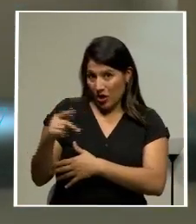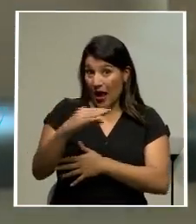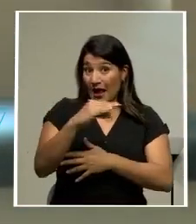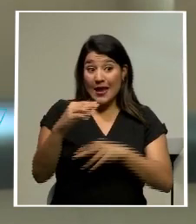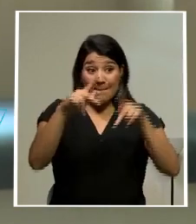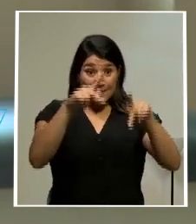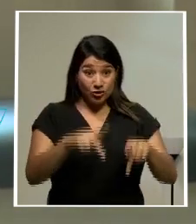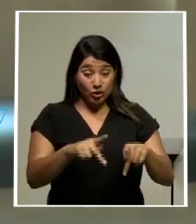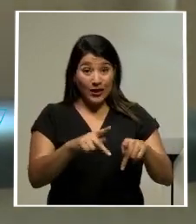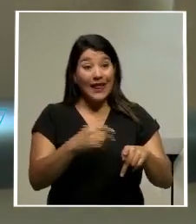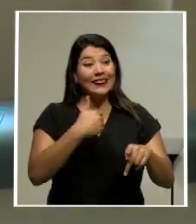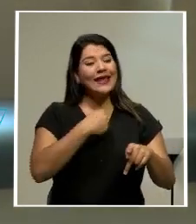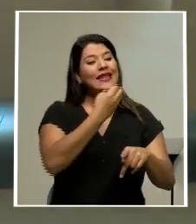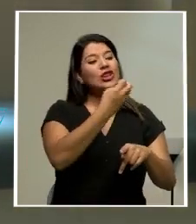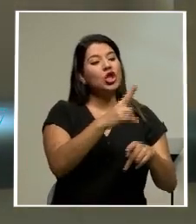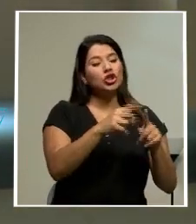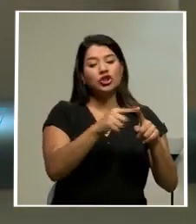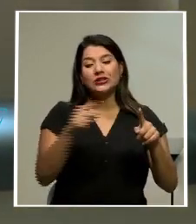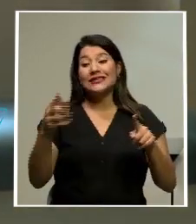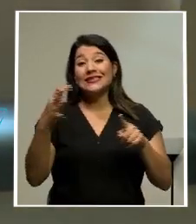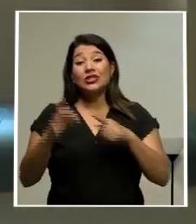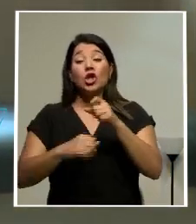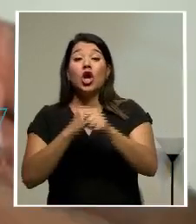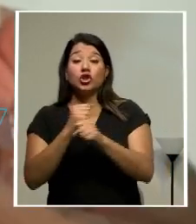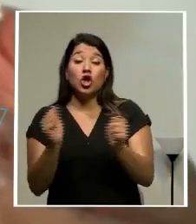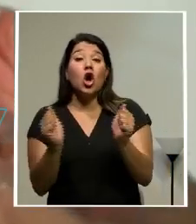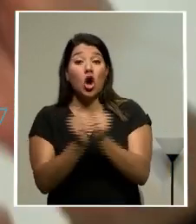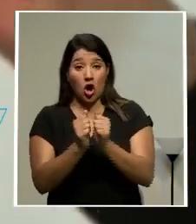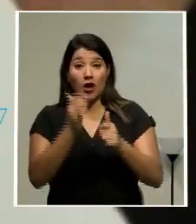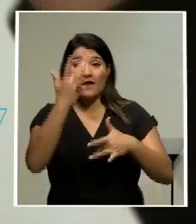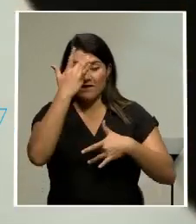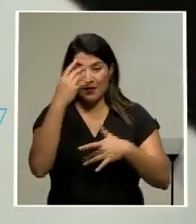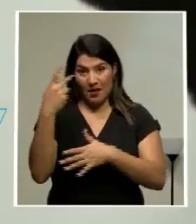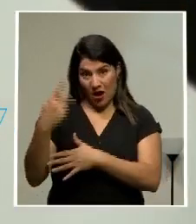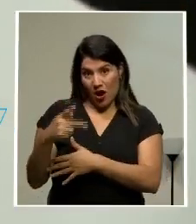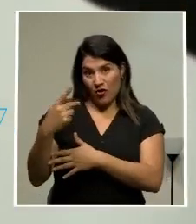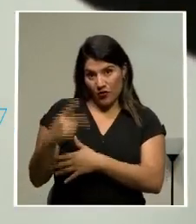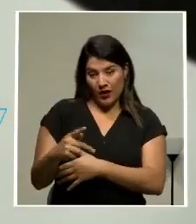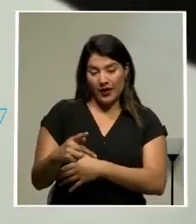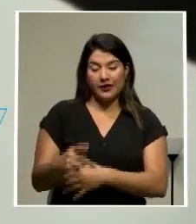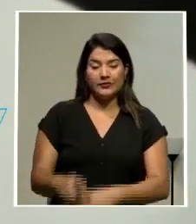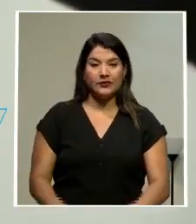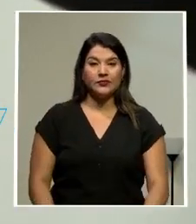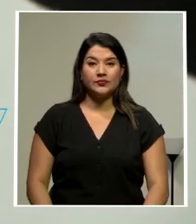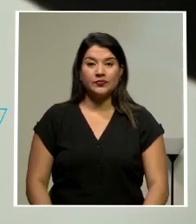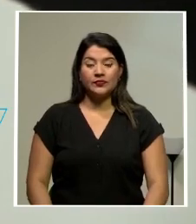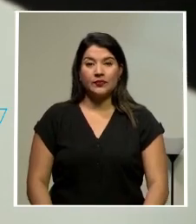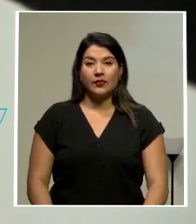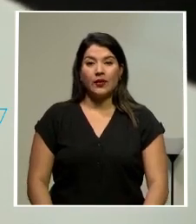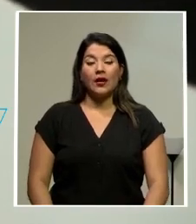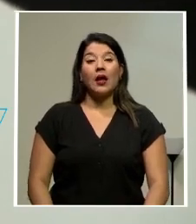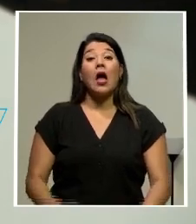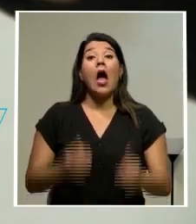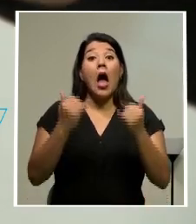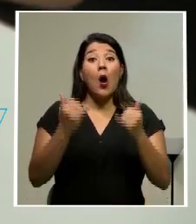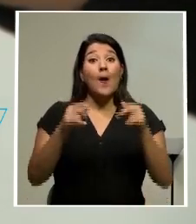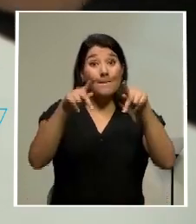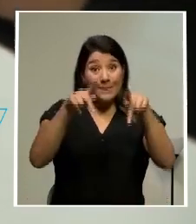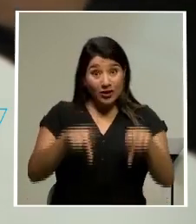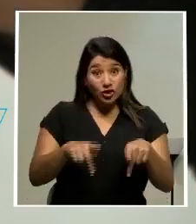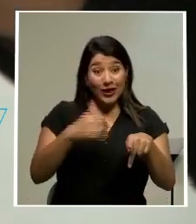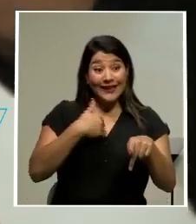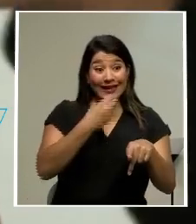de 12 y 19 años con presencia de enfermedades que pueden constituir un riesgo ante la COVID-19. En el caso de las personas